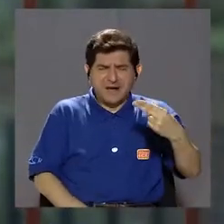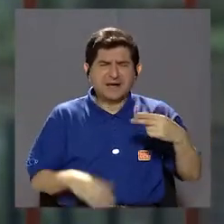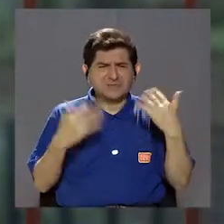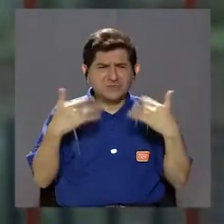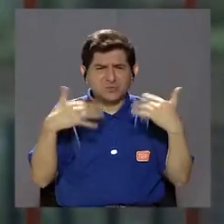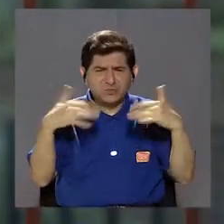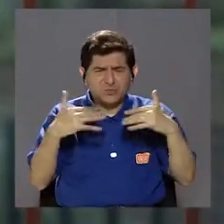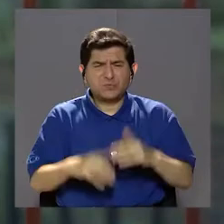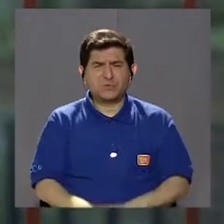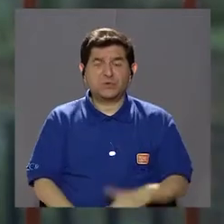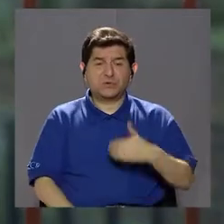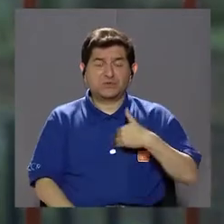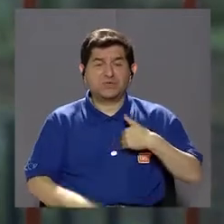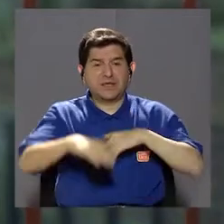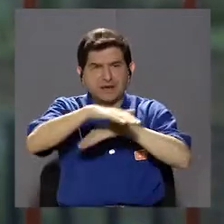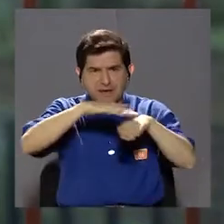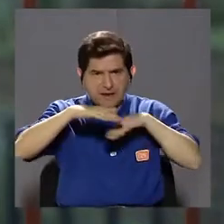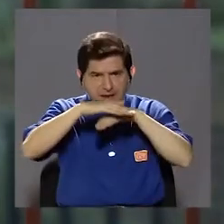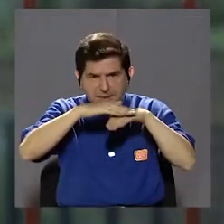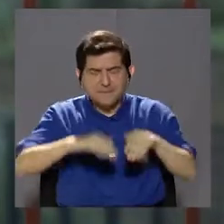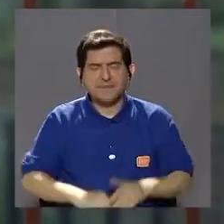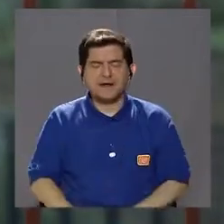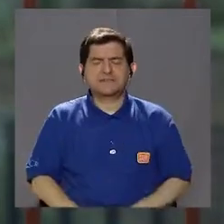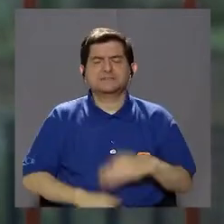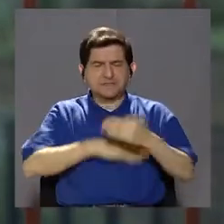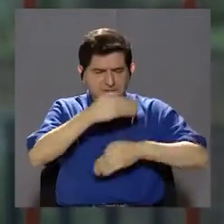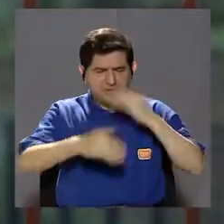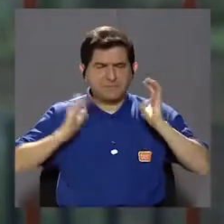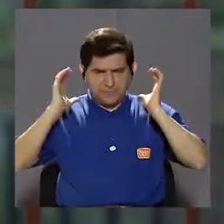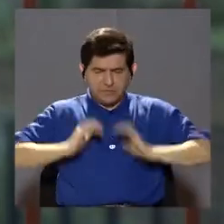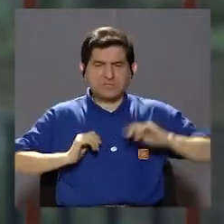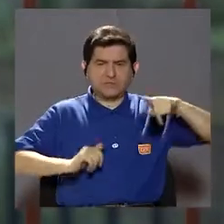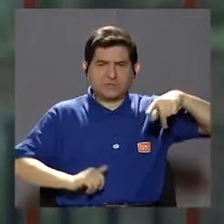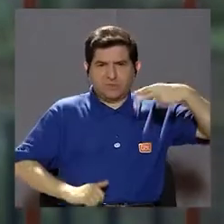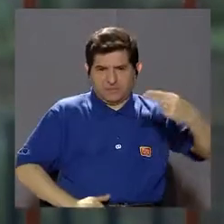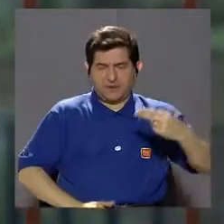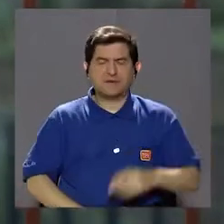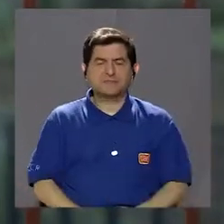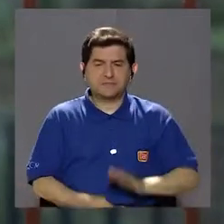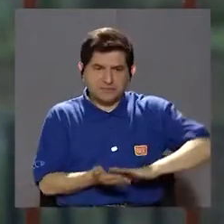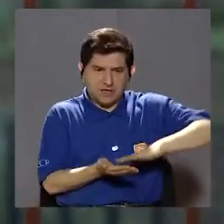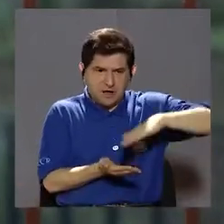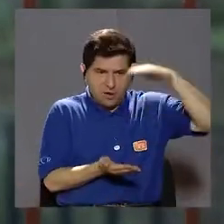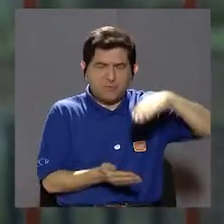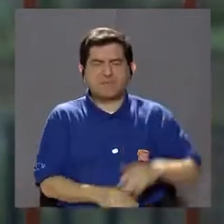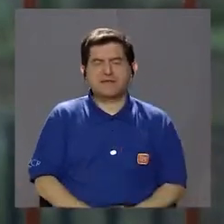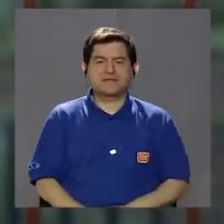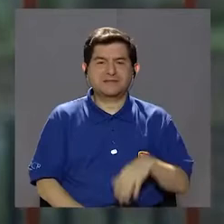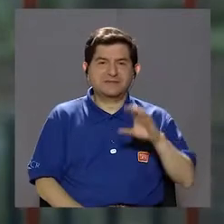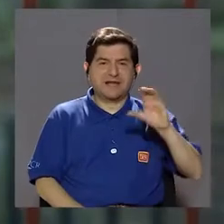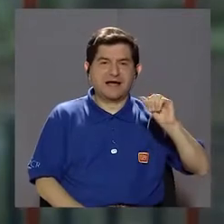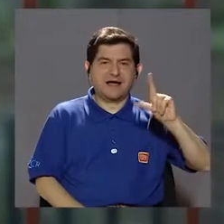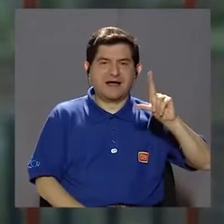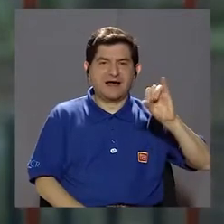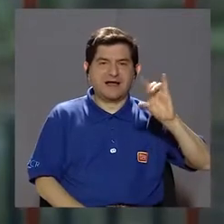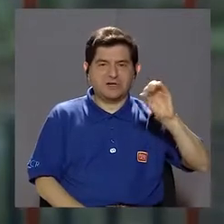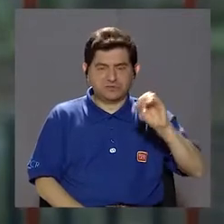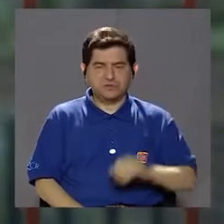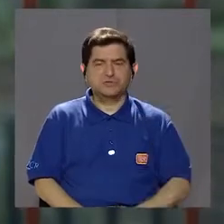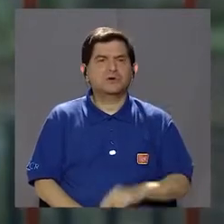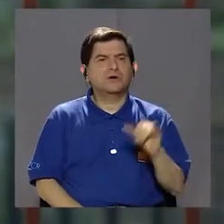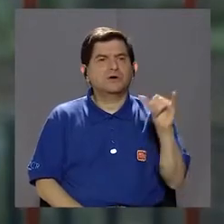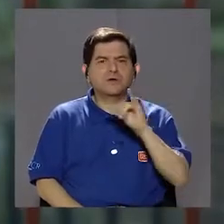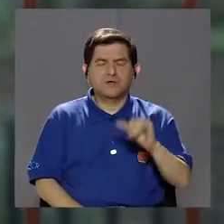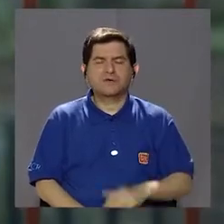internamente. Entonces tenemos una base metabólica ácida, el ácido va alimentar, va a aumentar las sales de calcio,